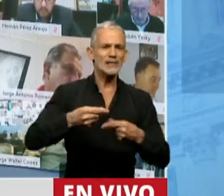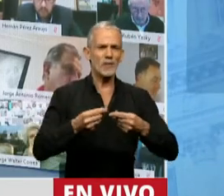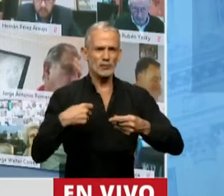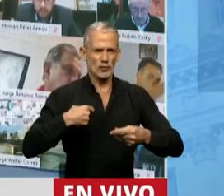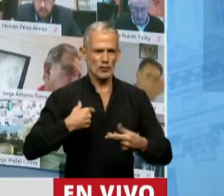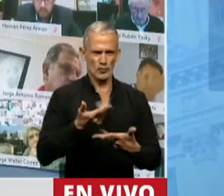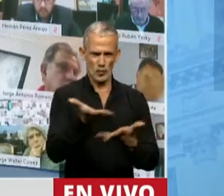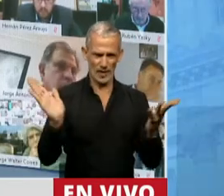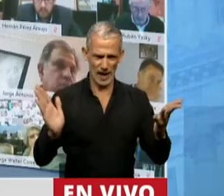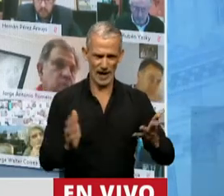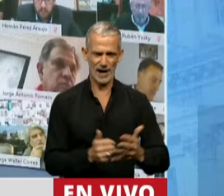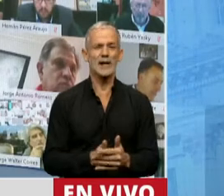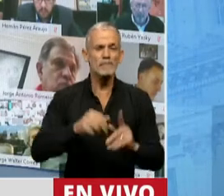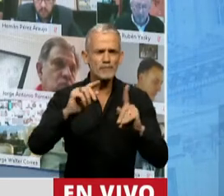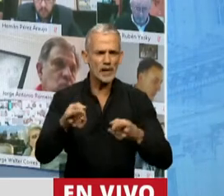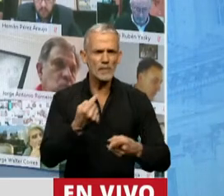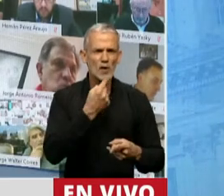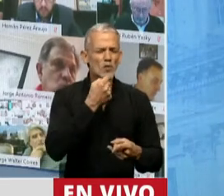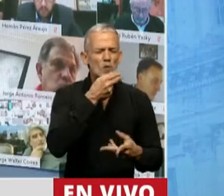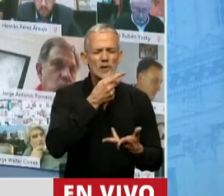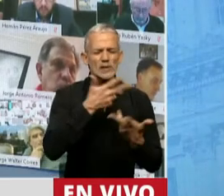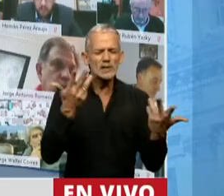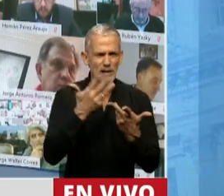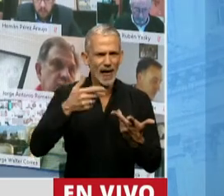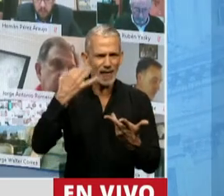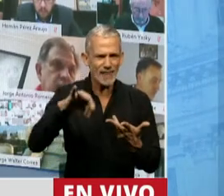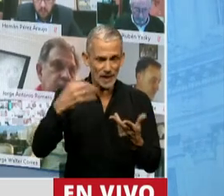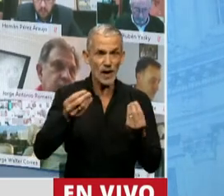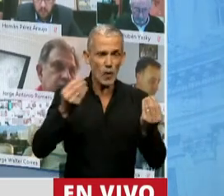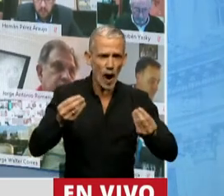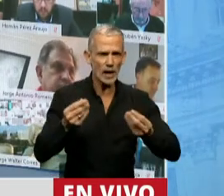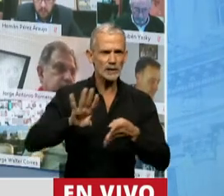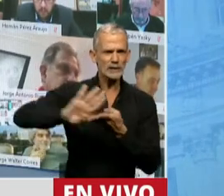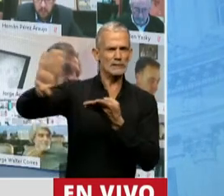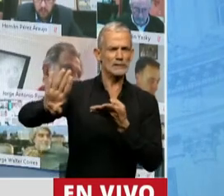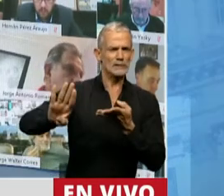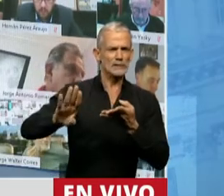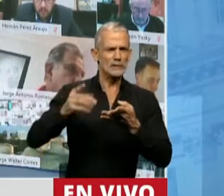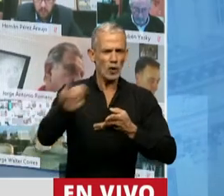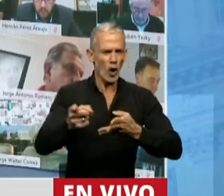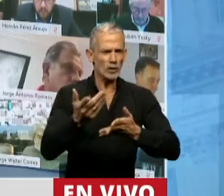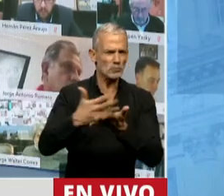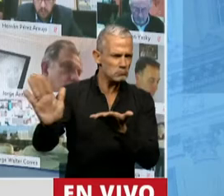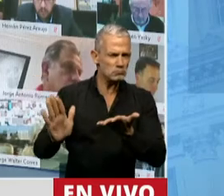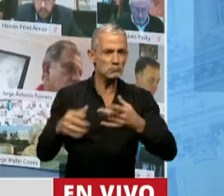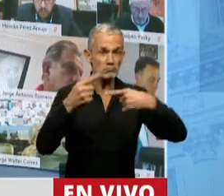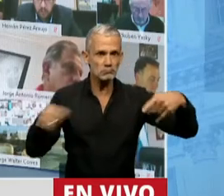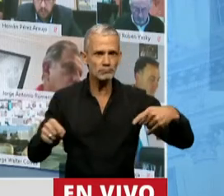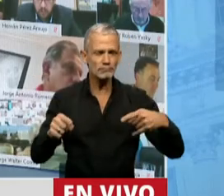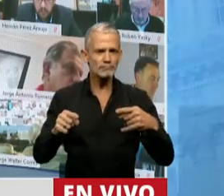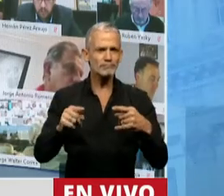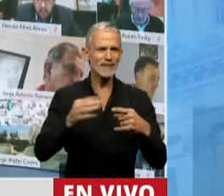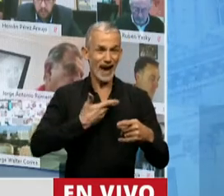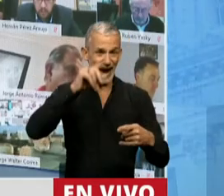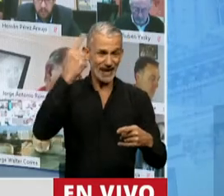ciudadana y sin duda la posibilidad de repeler, de repudiar las acciones de la gestión de